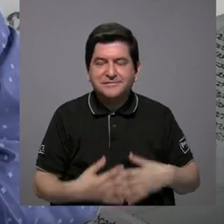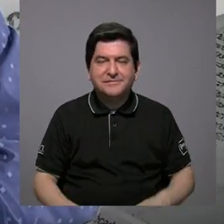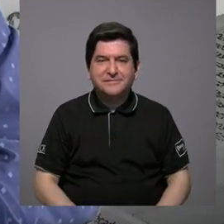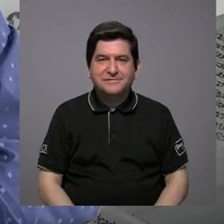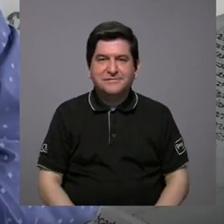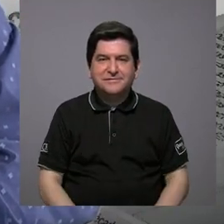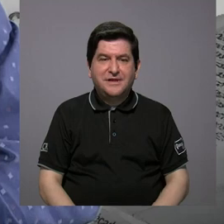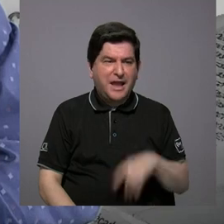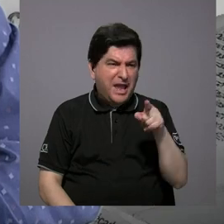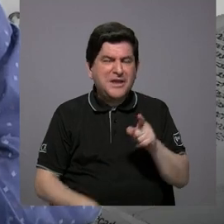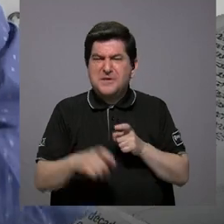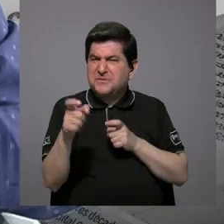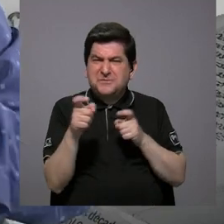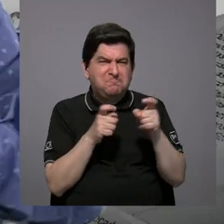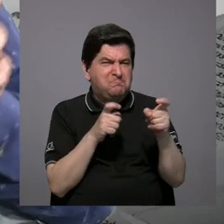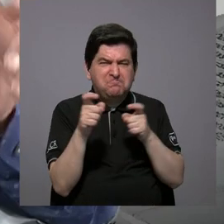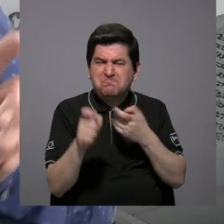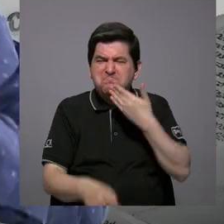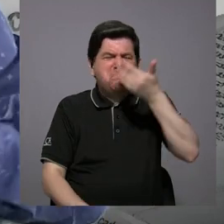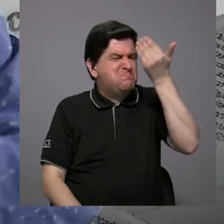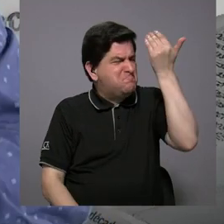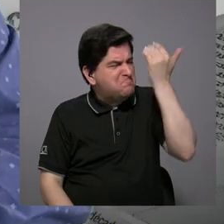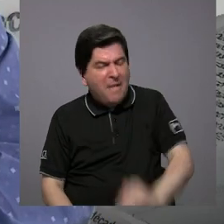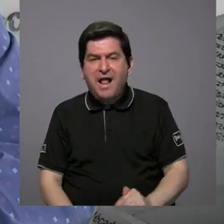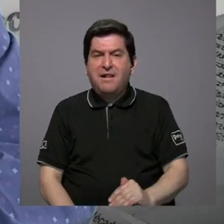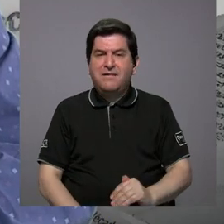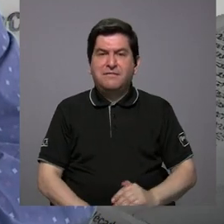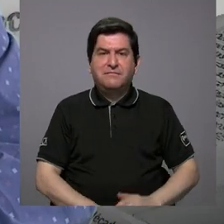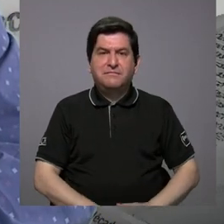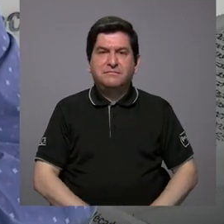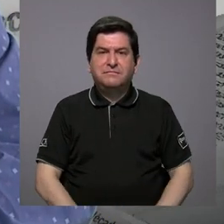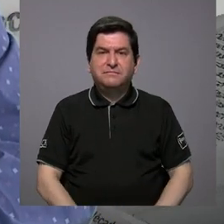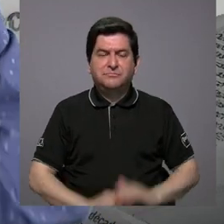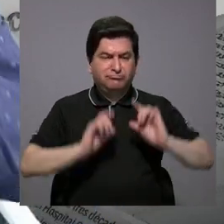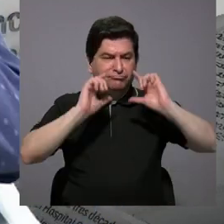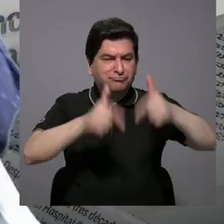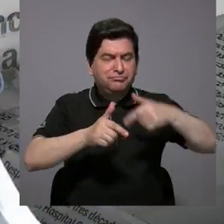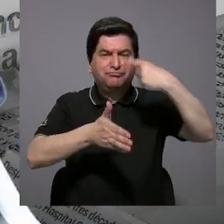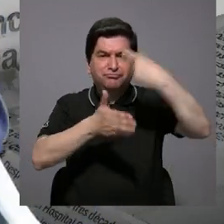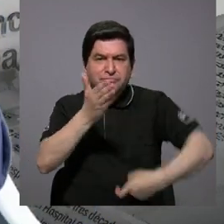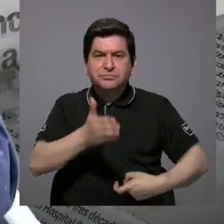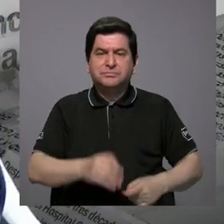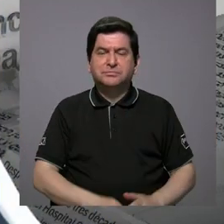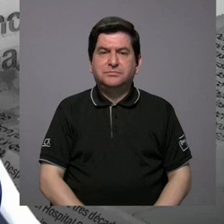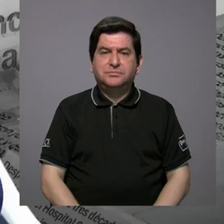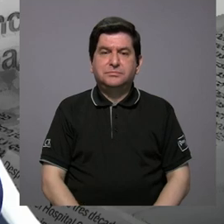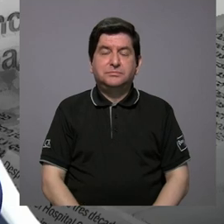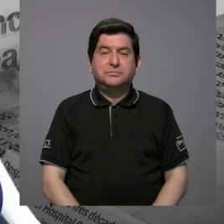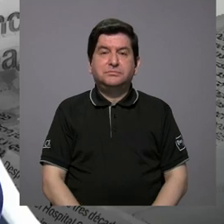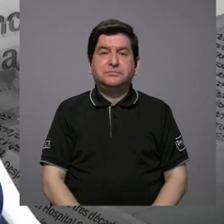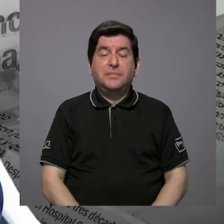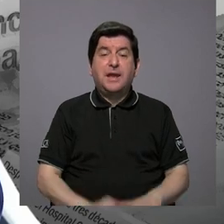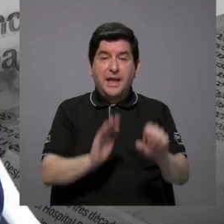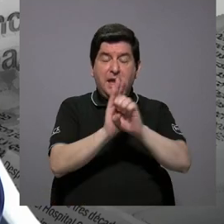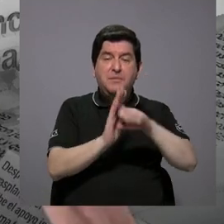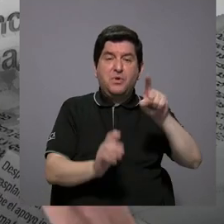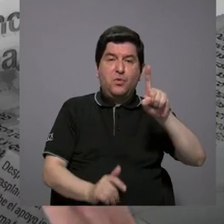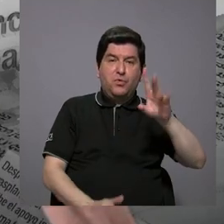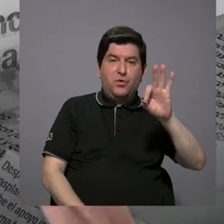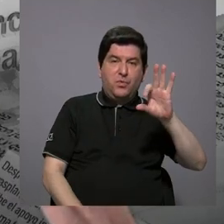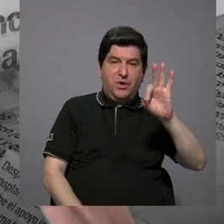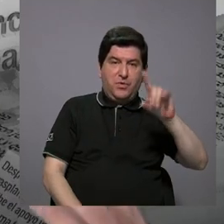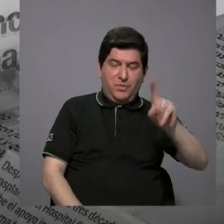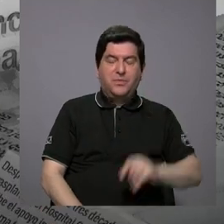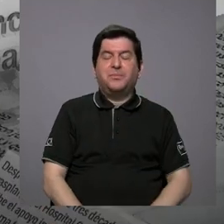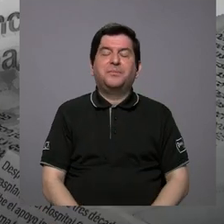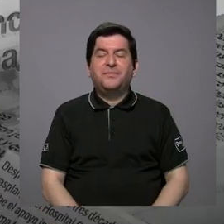empresas que han manejado pésimamente mal los desechos sólidos, como en el 91. Nos vamos a quedar